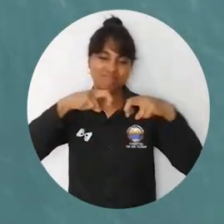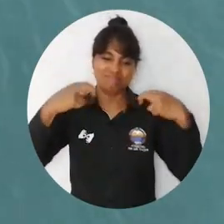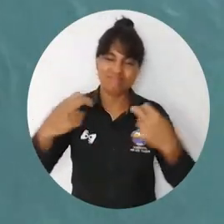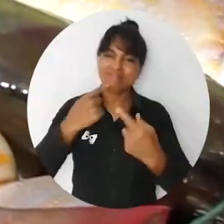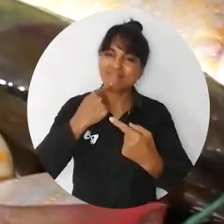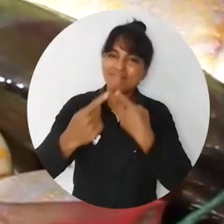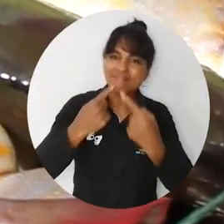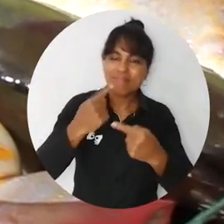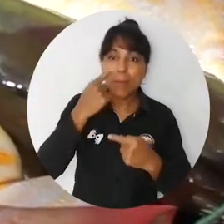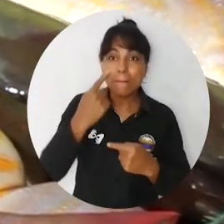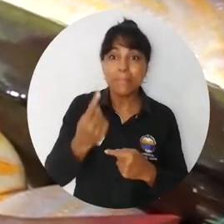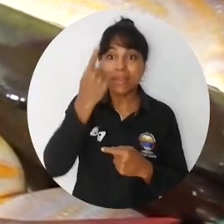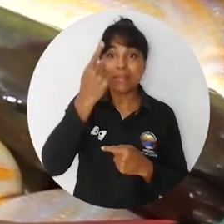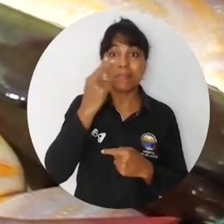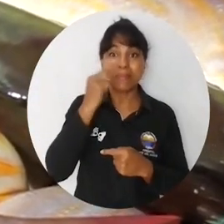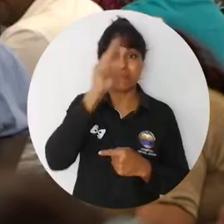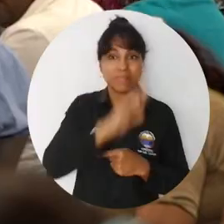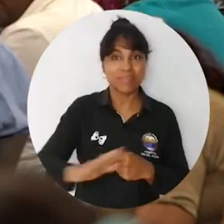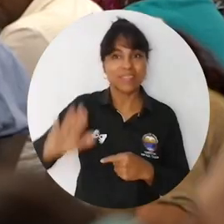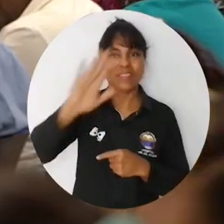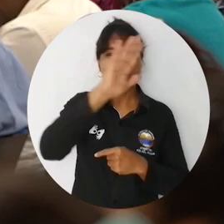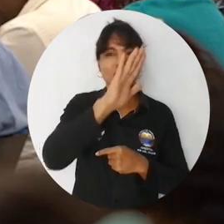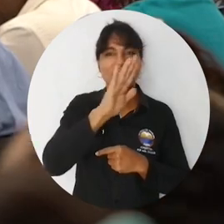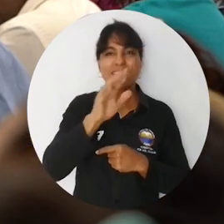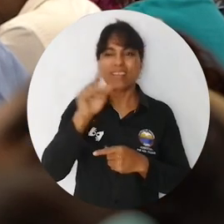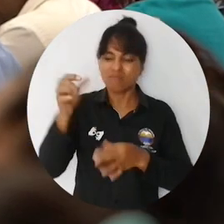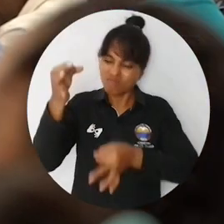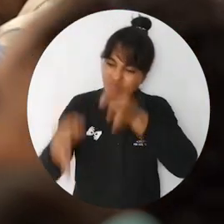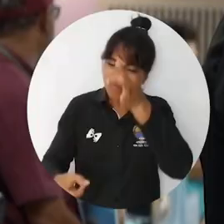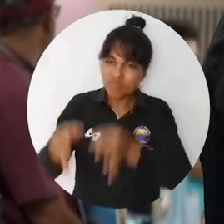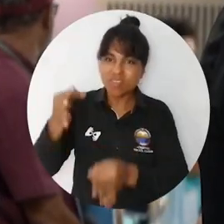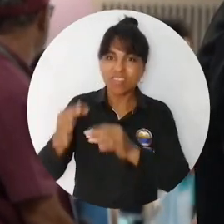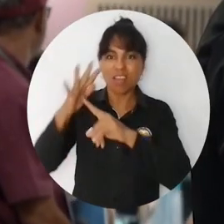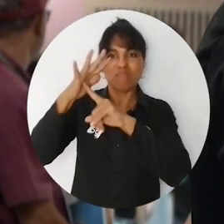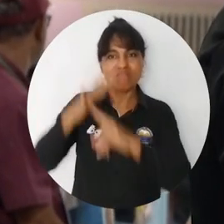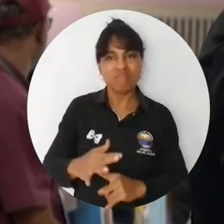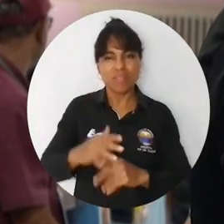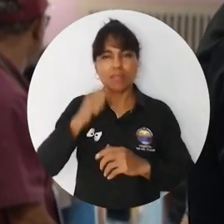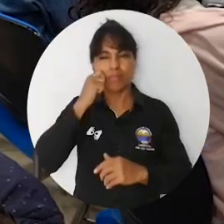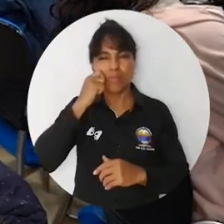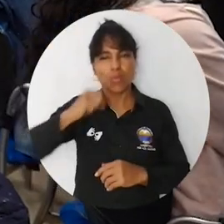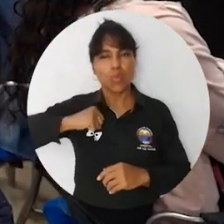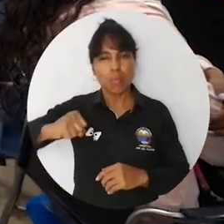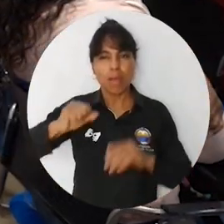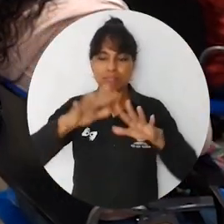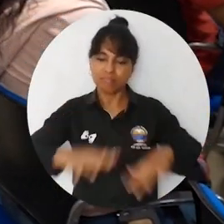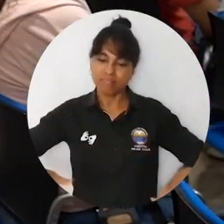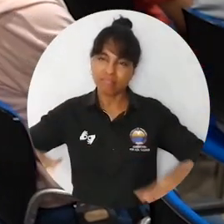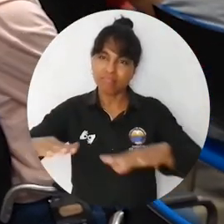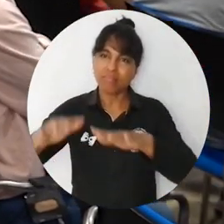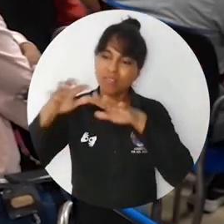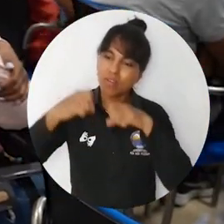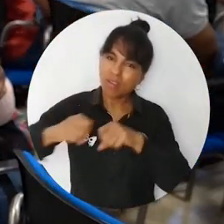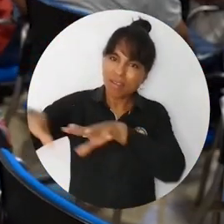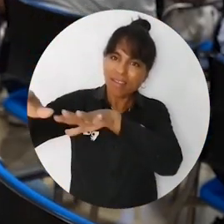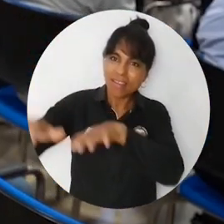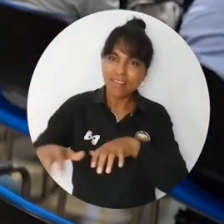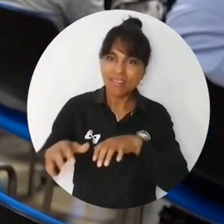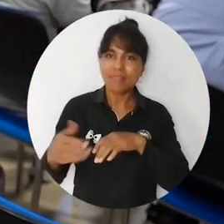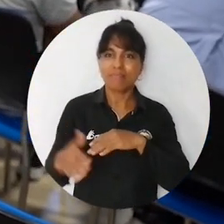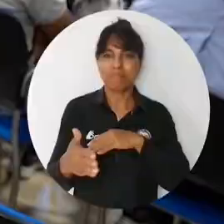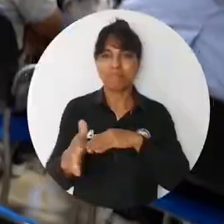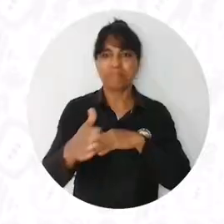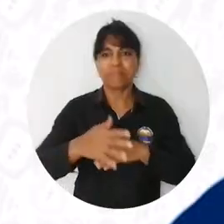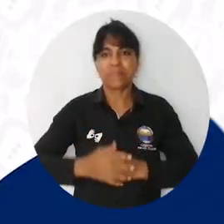Marina Funcional de Alemania fueron expuestos en el primer conversatorio nacional Pescando Justicia, Violaciones a Derechos Humanos en